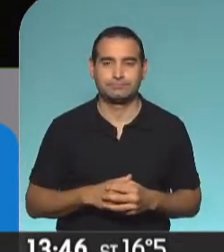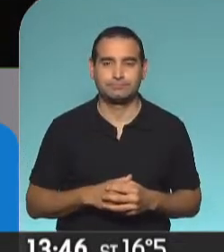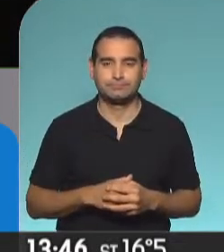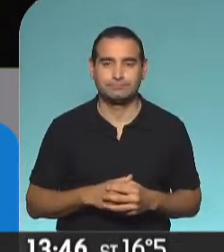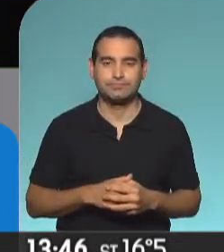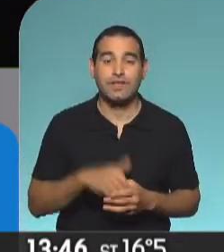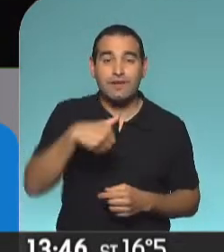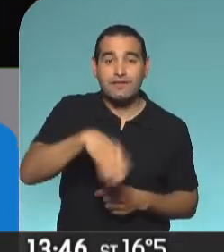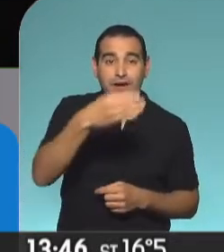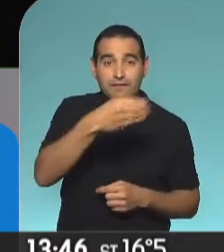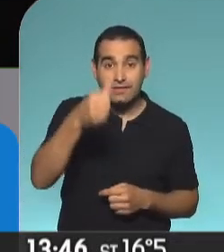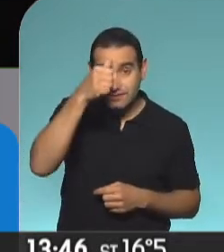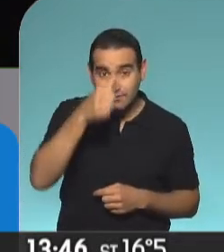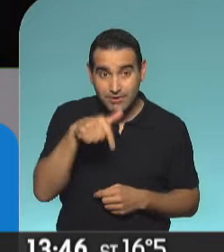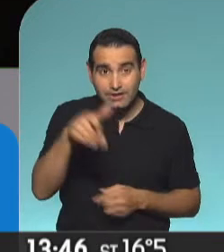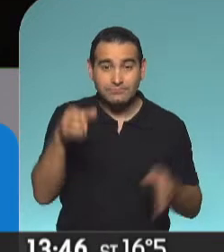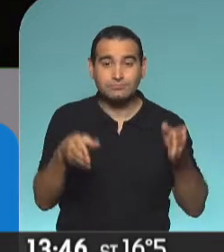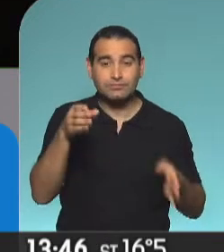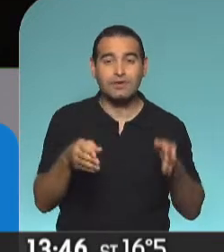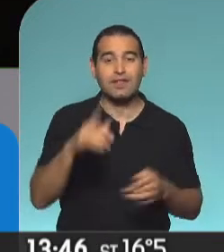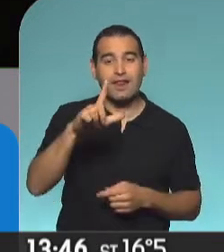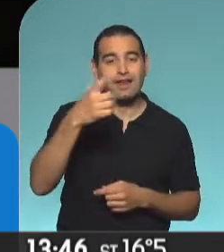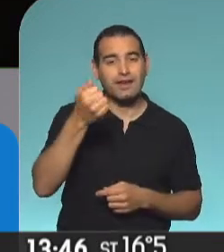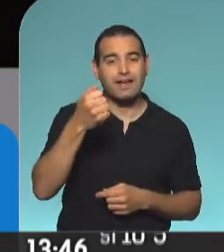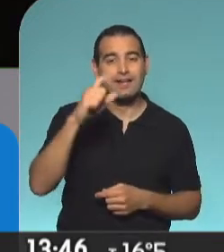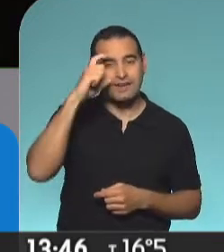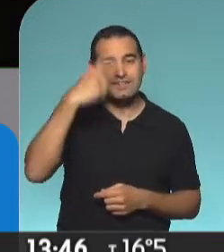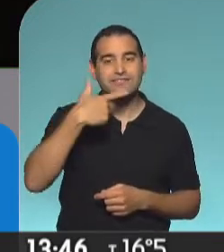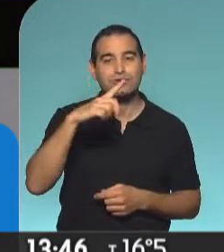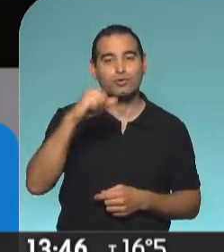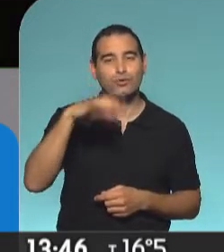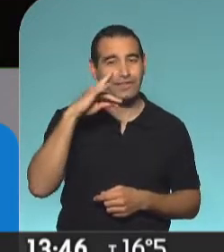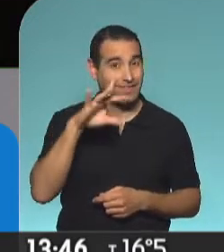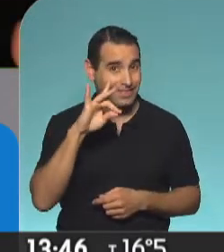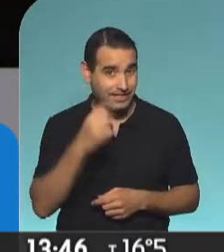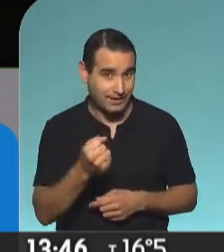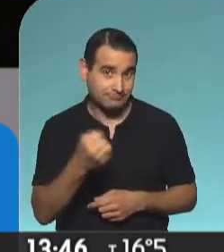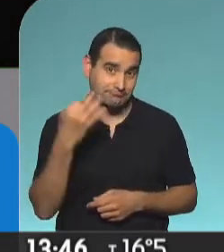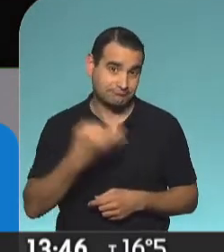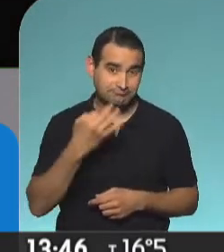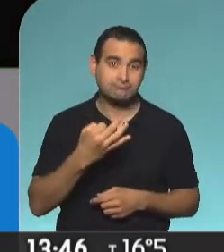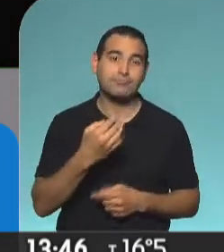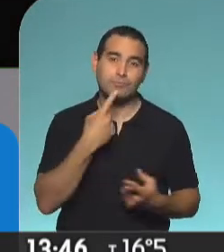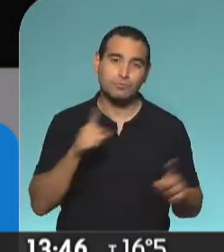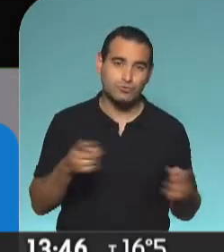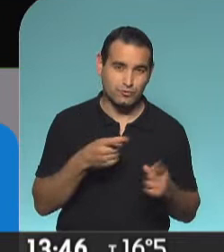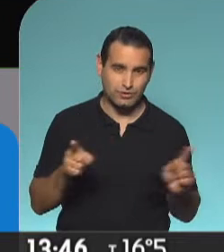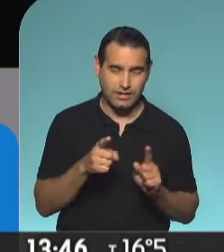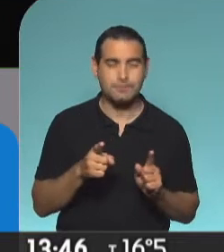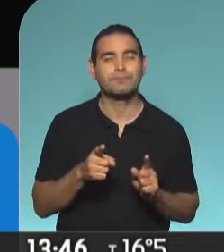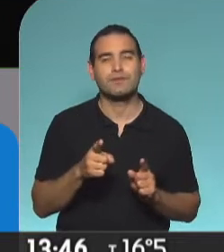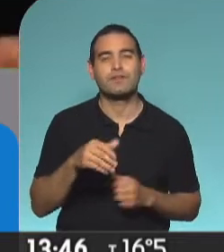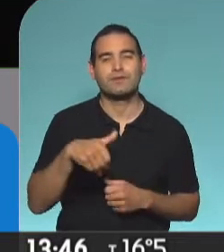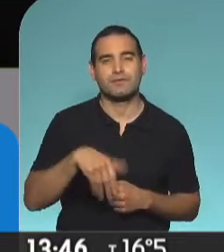Prometo, fin de semana, la encendida de Picas Juárez, el adelanto de este trabajo que, de alguna manera, va a ser un poquito aún avanzada de lo que va a ser